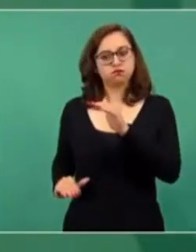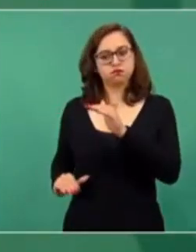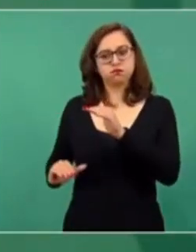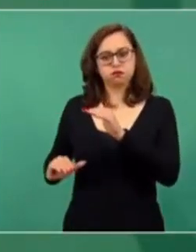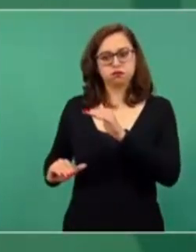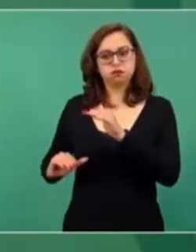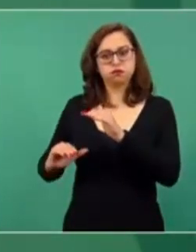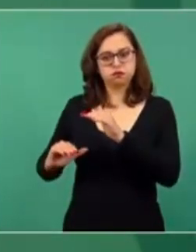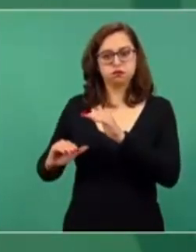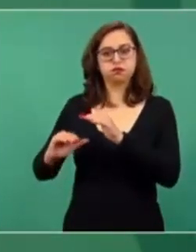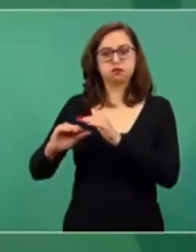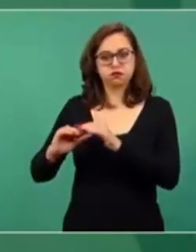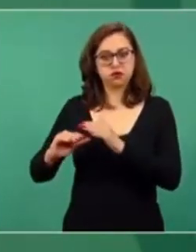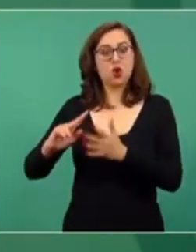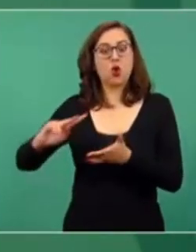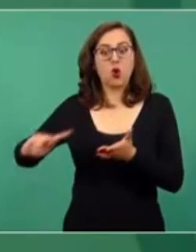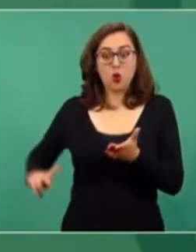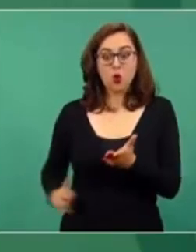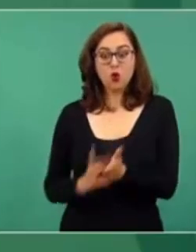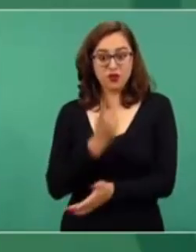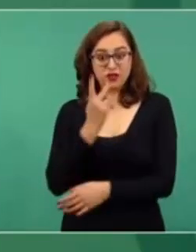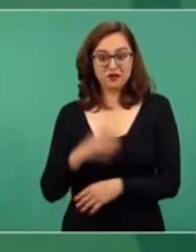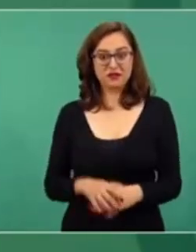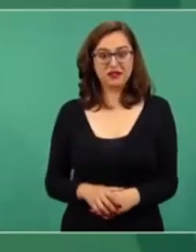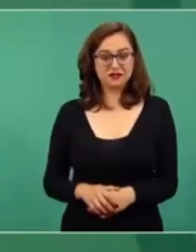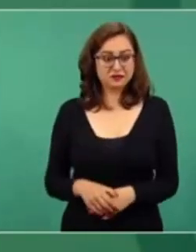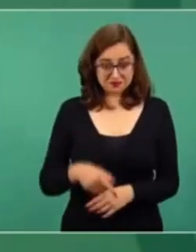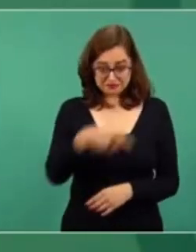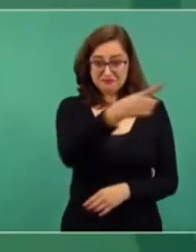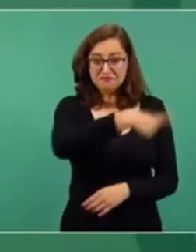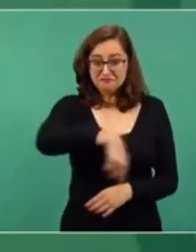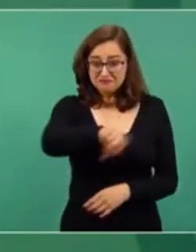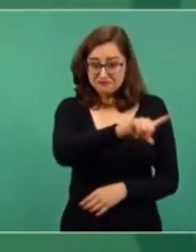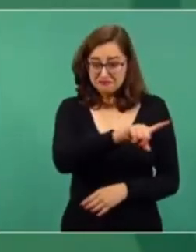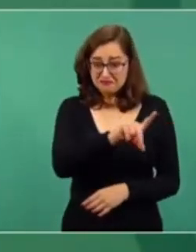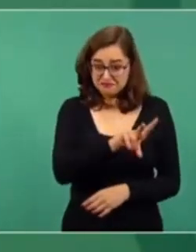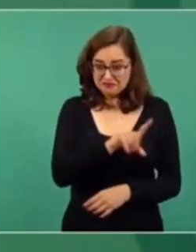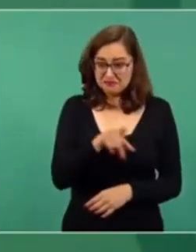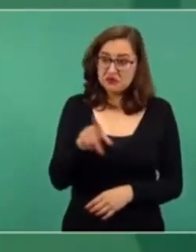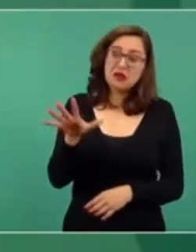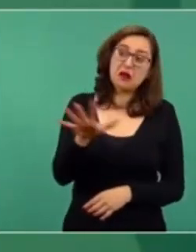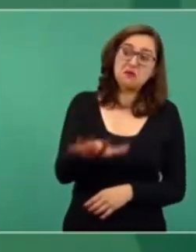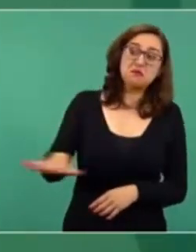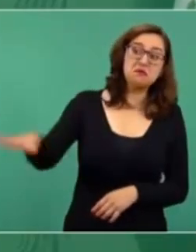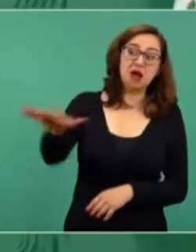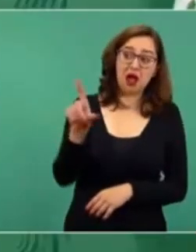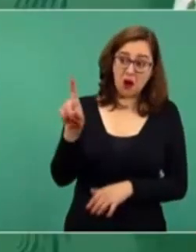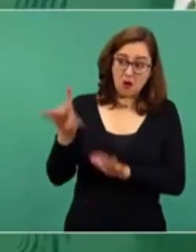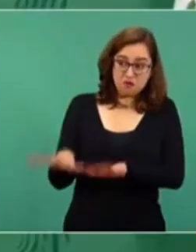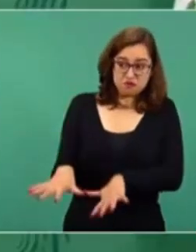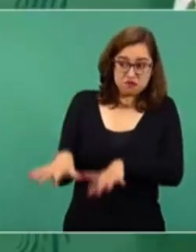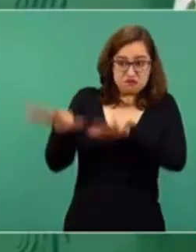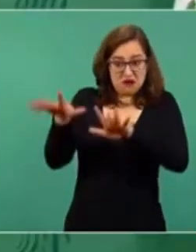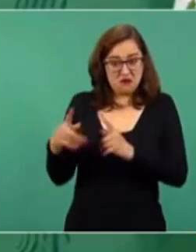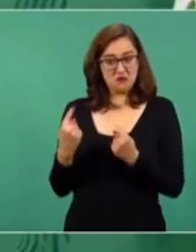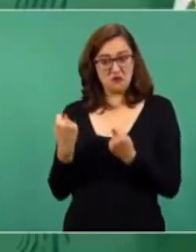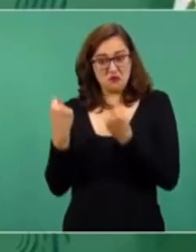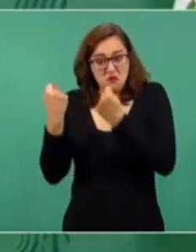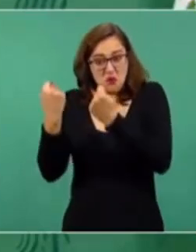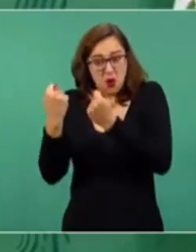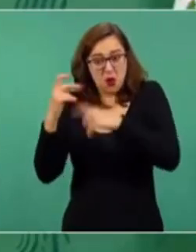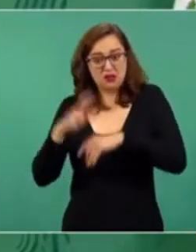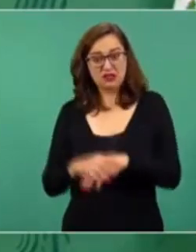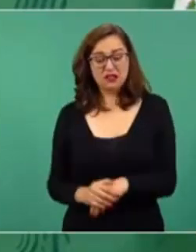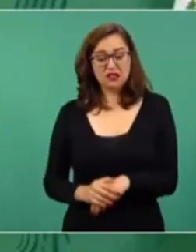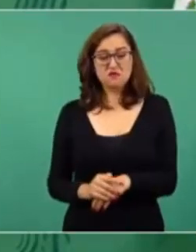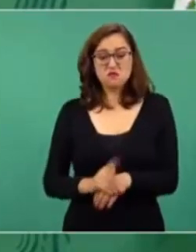porque no les importa a ellos que se inunde un pueblo,